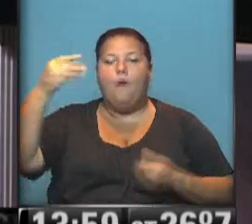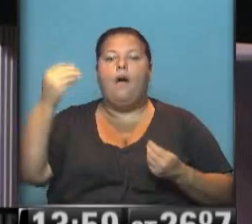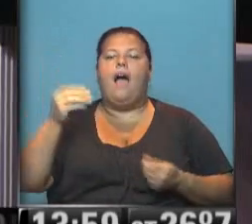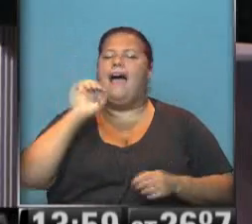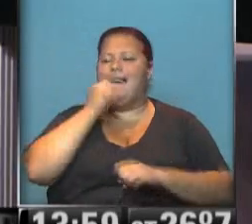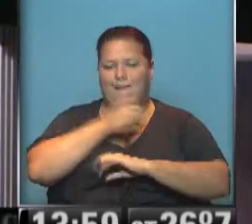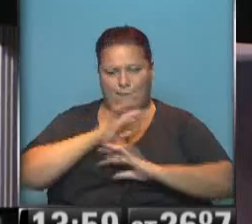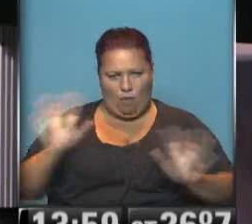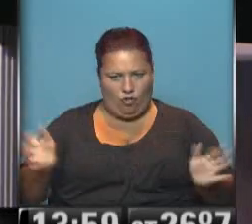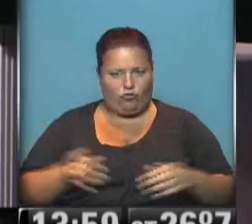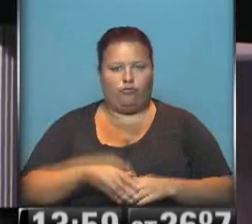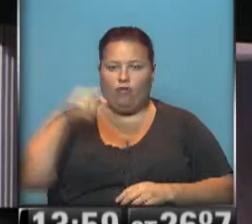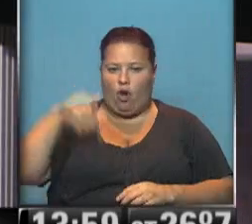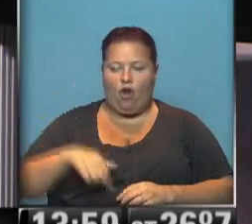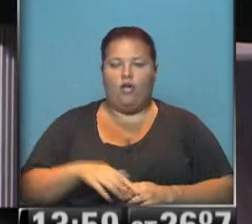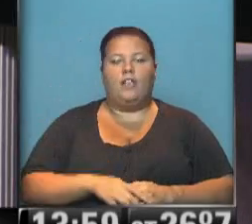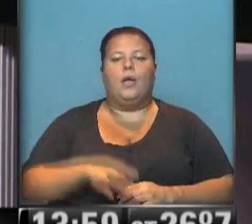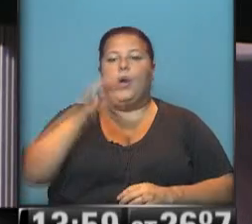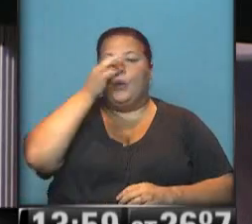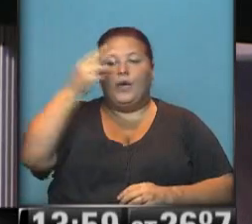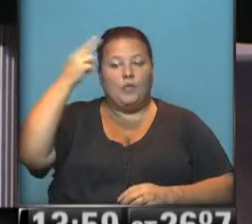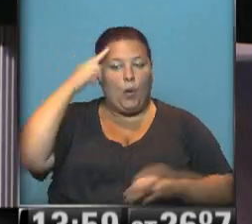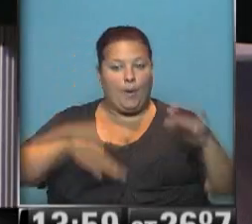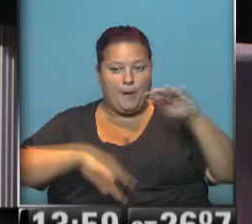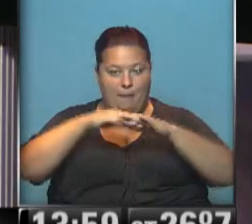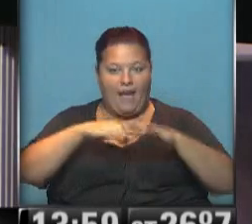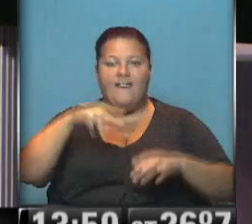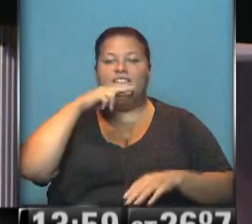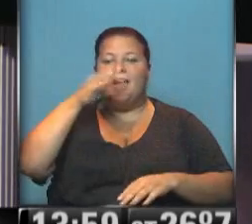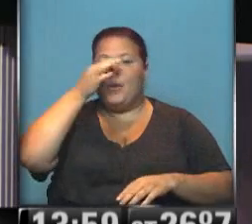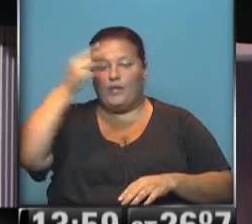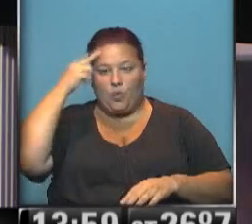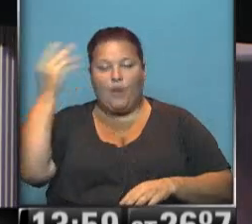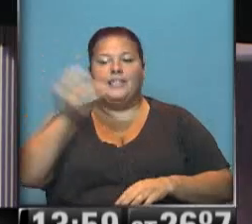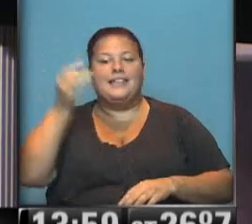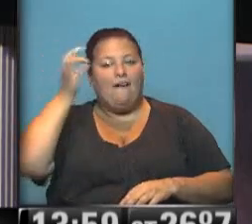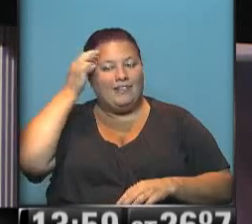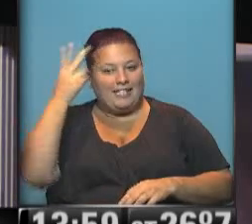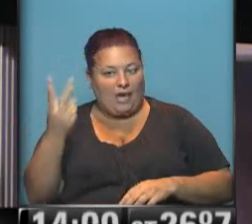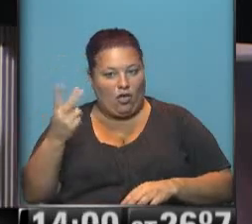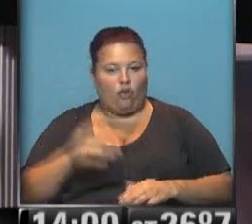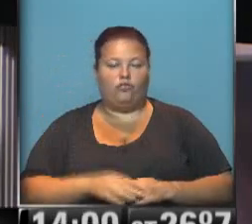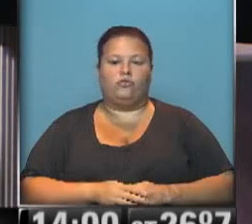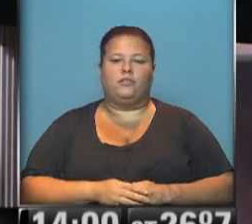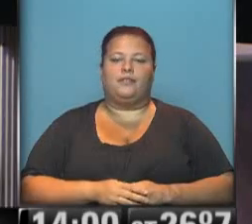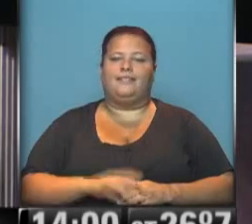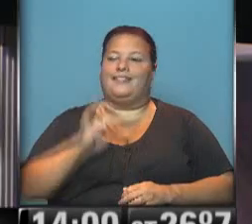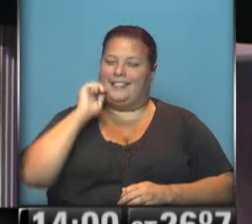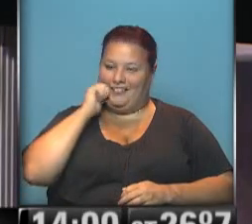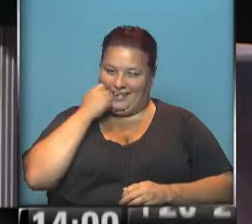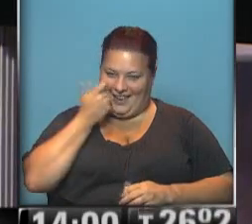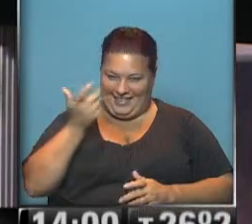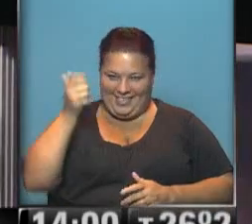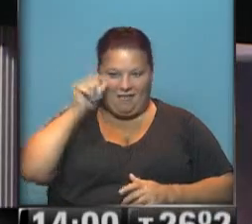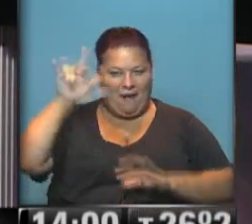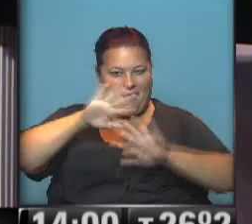está lindísimo hoy, 29 la máxima, viernes 29, sábado 32. Qué linda que